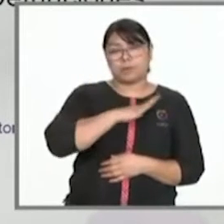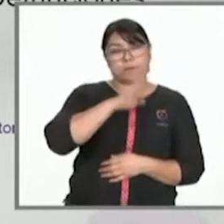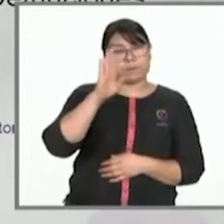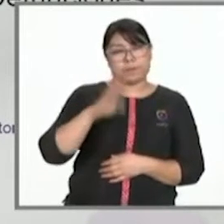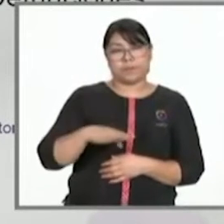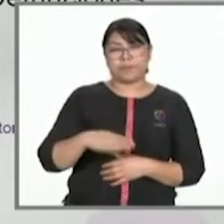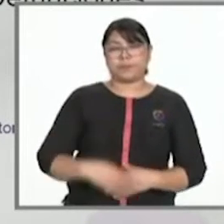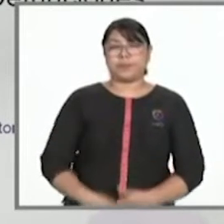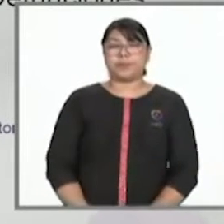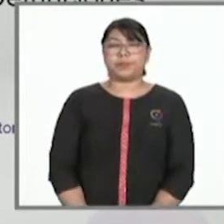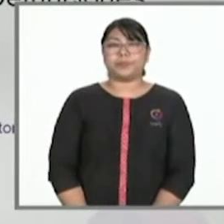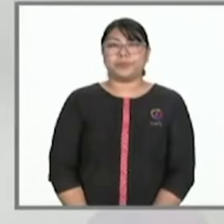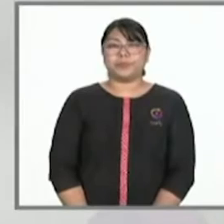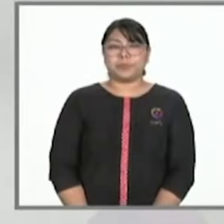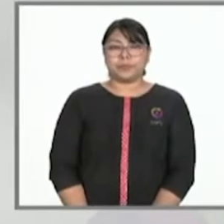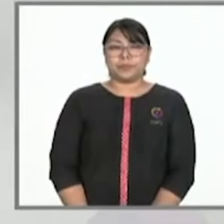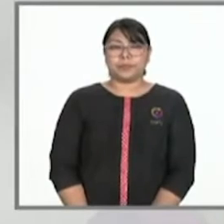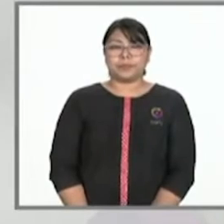las defunciones.